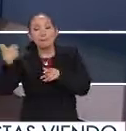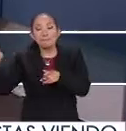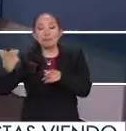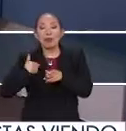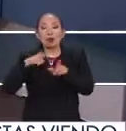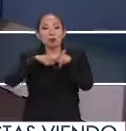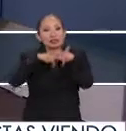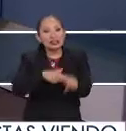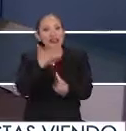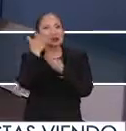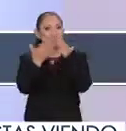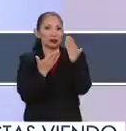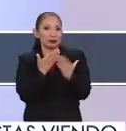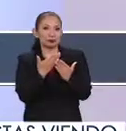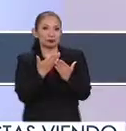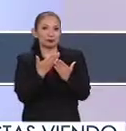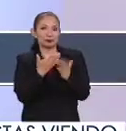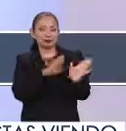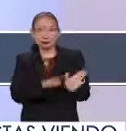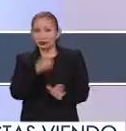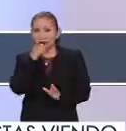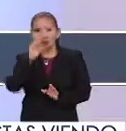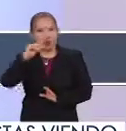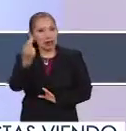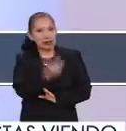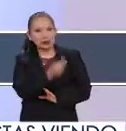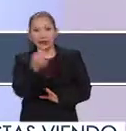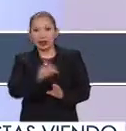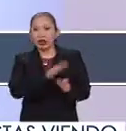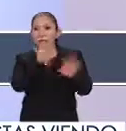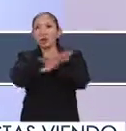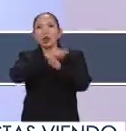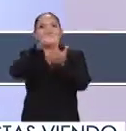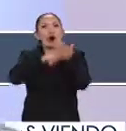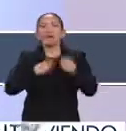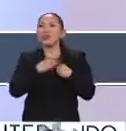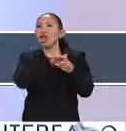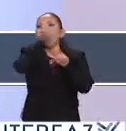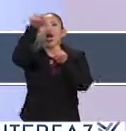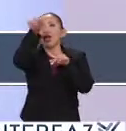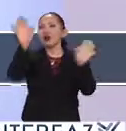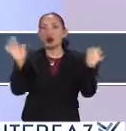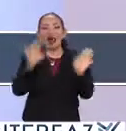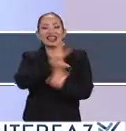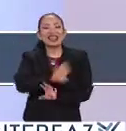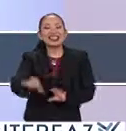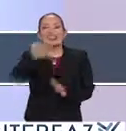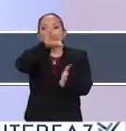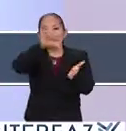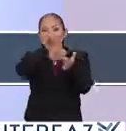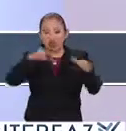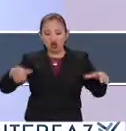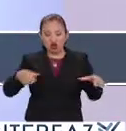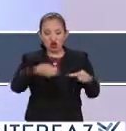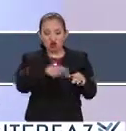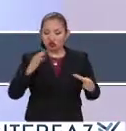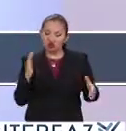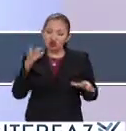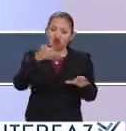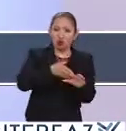por continuidad educativa. Decirles que no es necesario que se movilicen, en todo el país tenemos 500 centros administrativos,